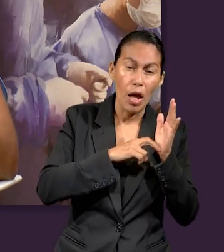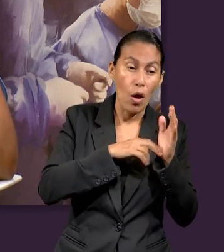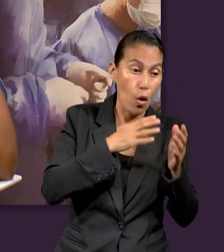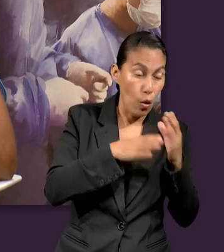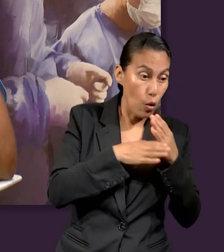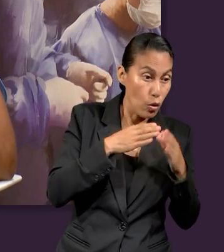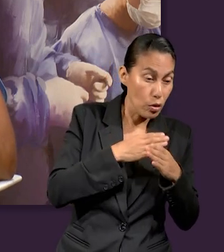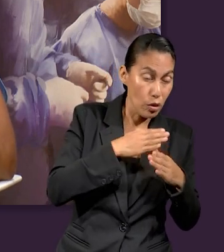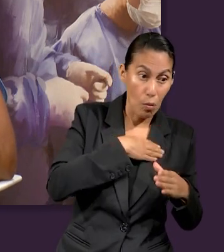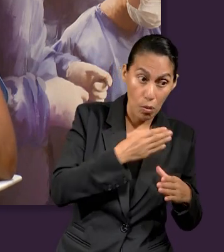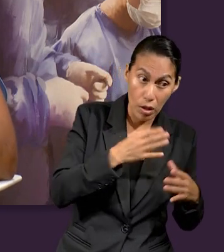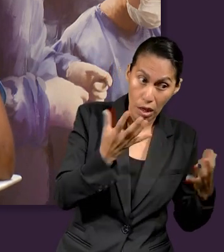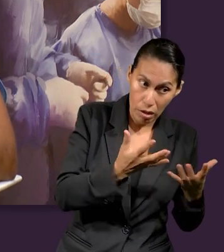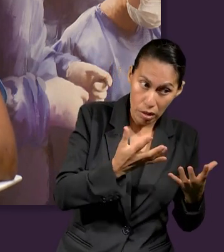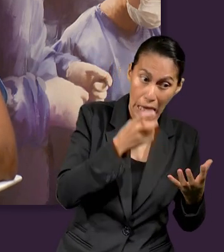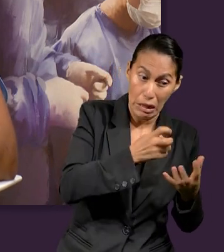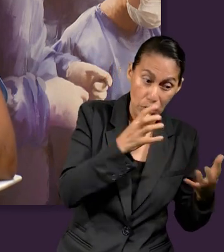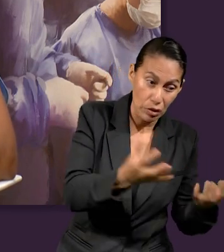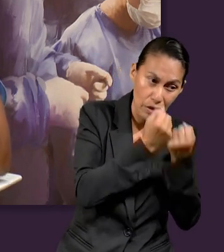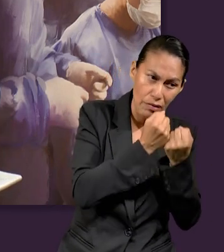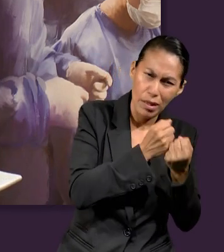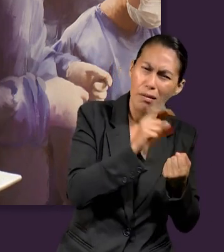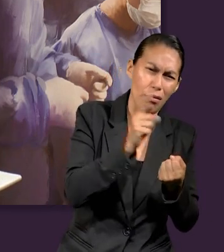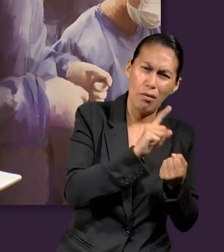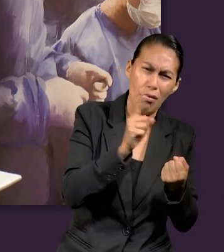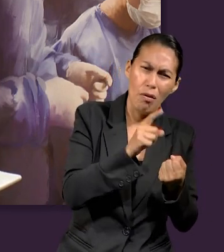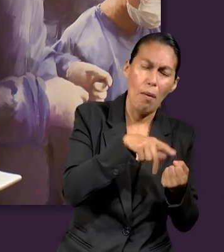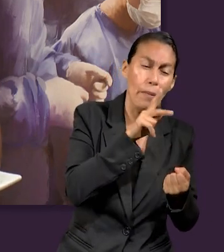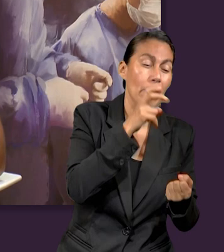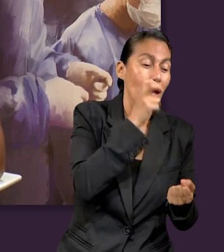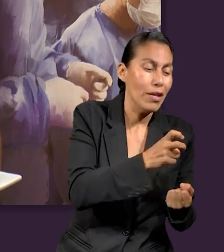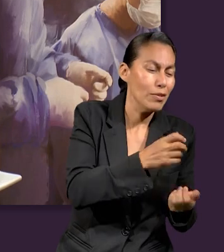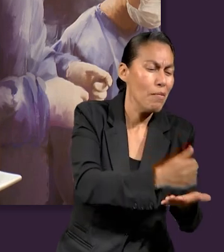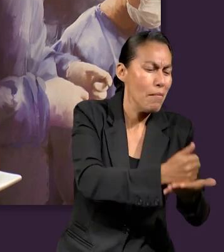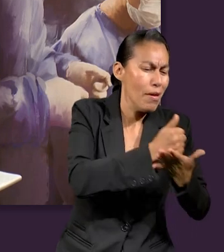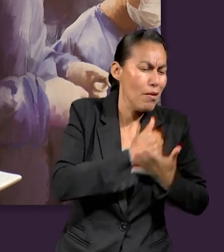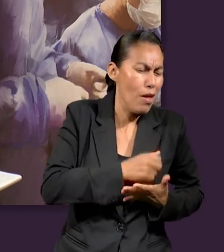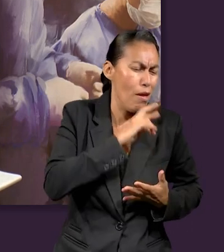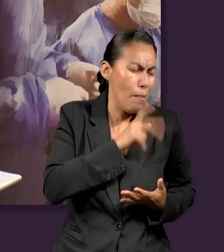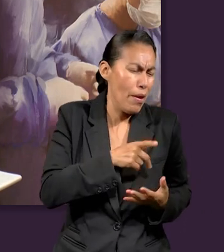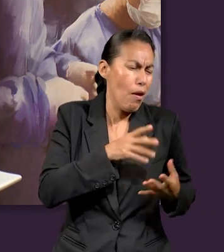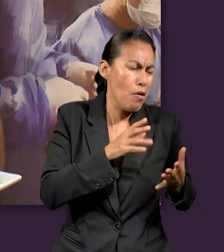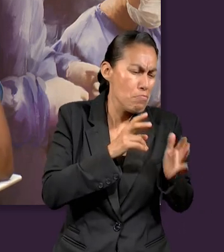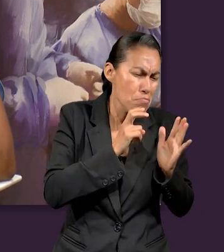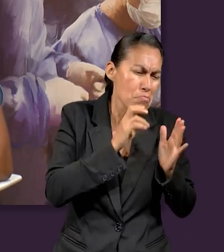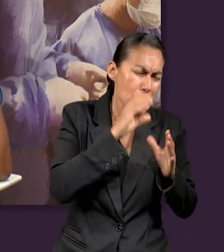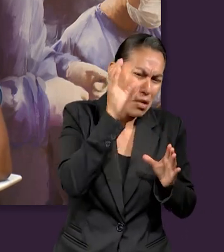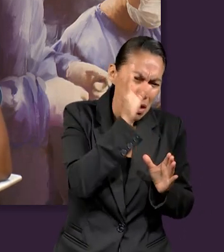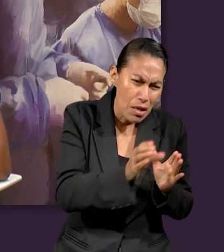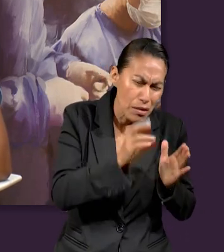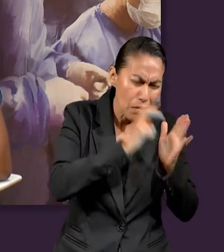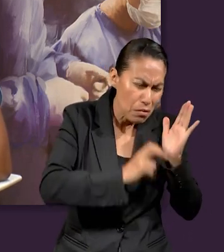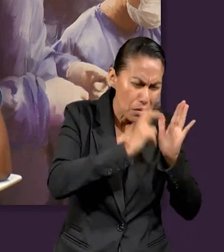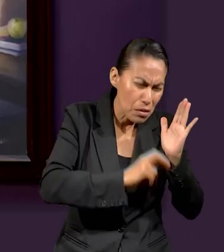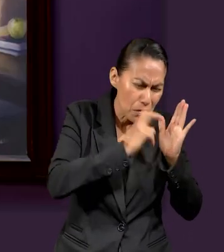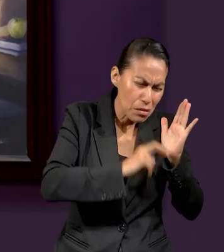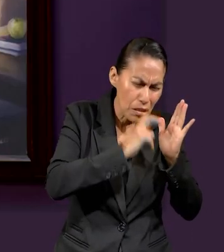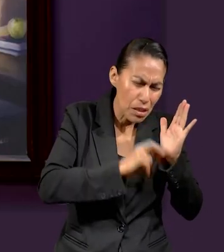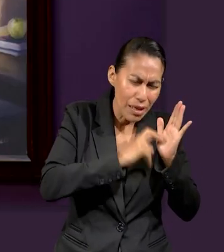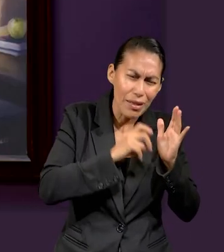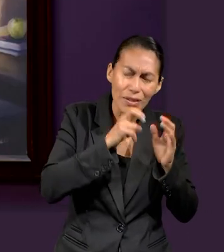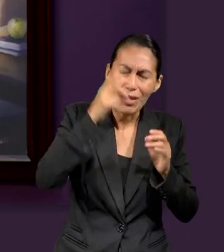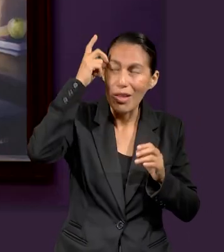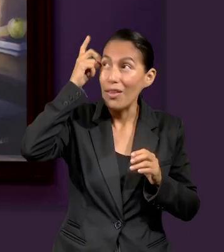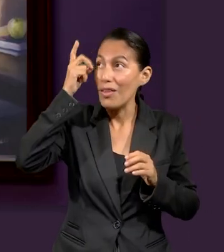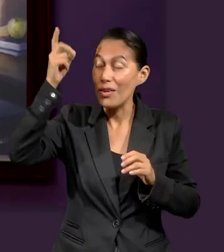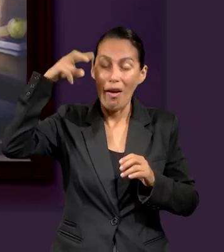no por nuestras buenas obras nos vamos a salvar. Sin embargo, las obras nos ayudan a ser mejores personas, a crecer espiritualmente, y